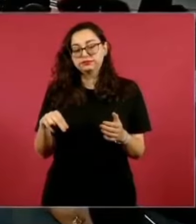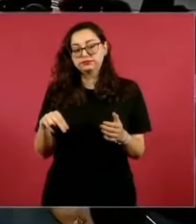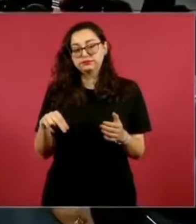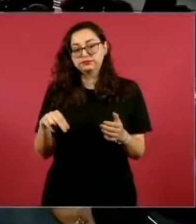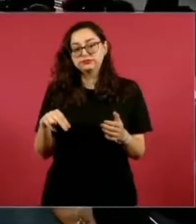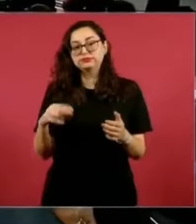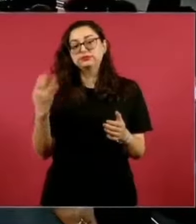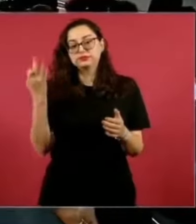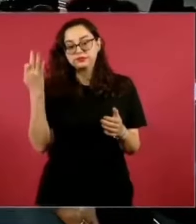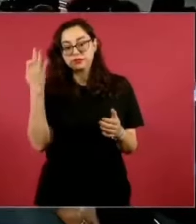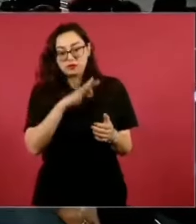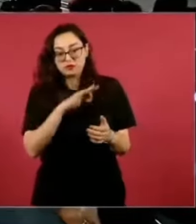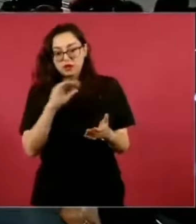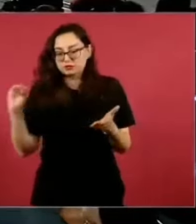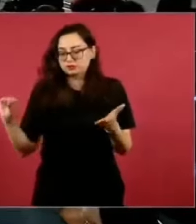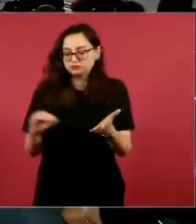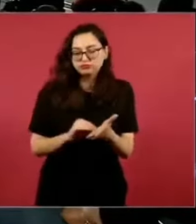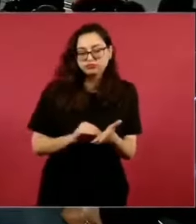seudónimos,